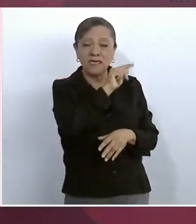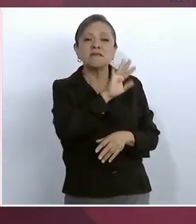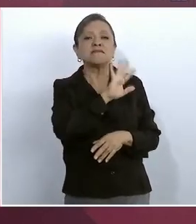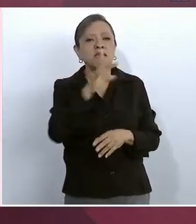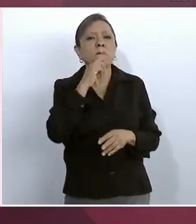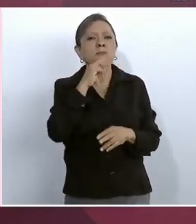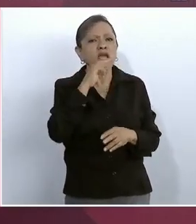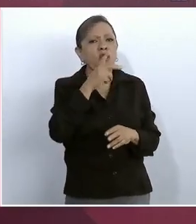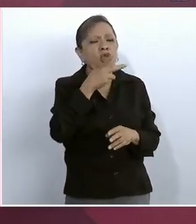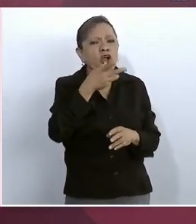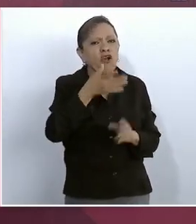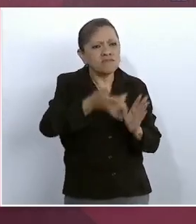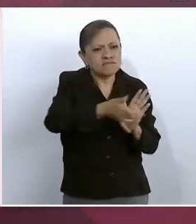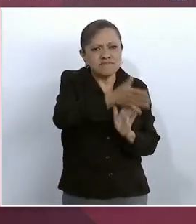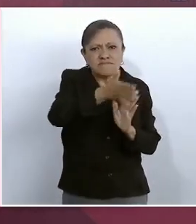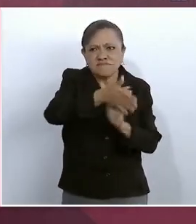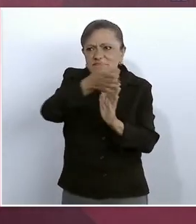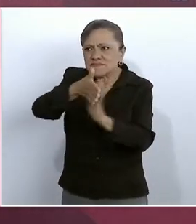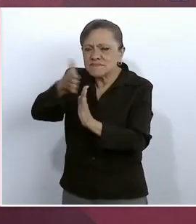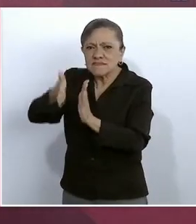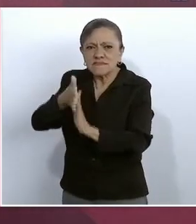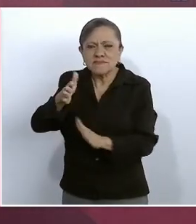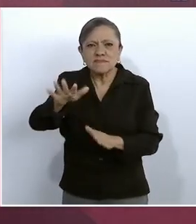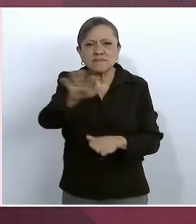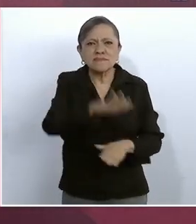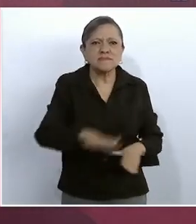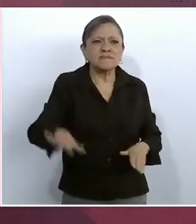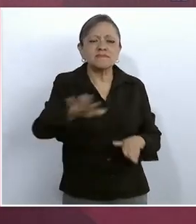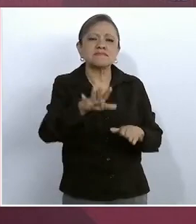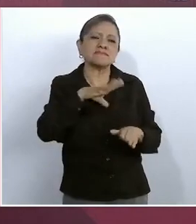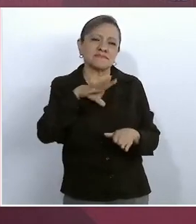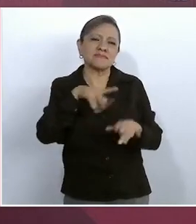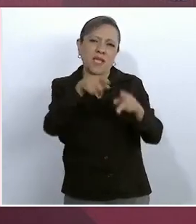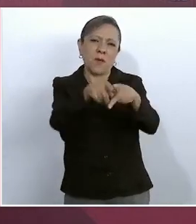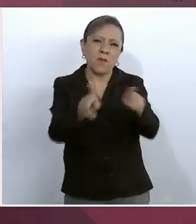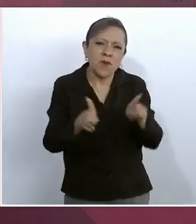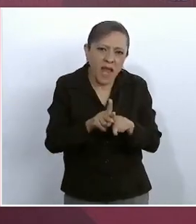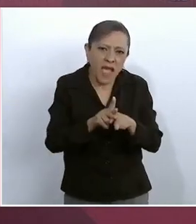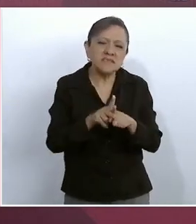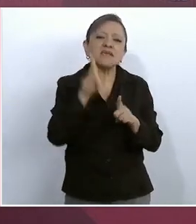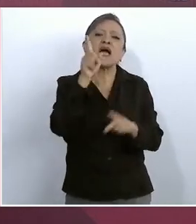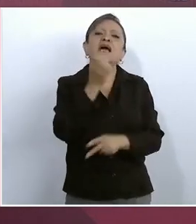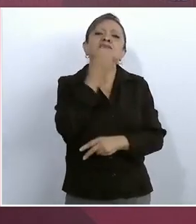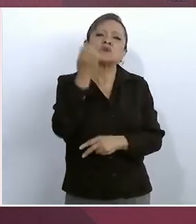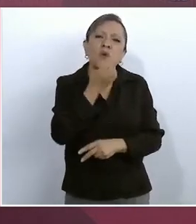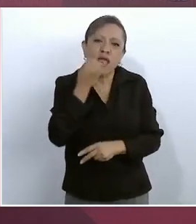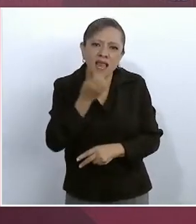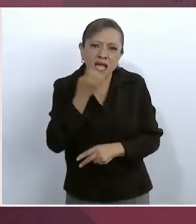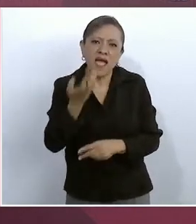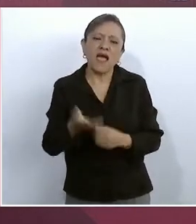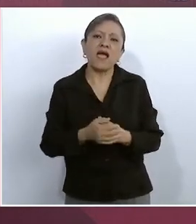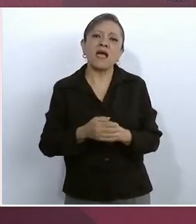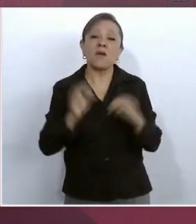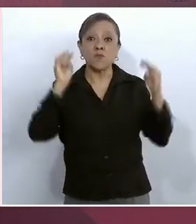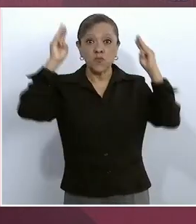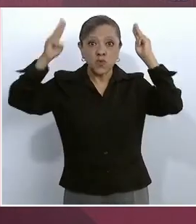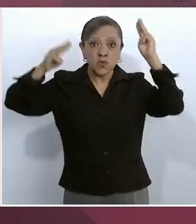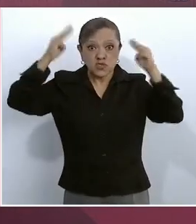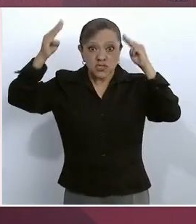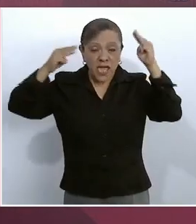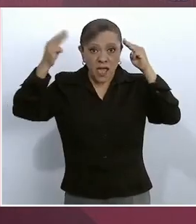con la plaza, una escuela, el museo